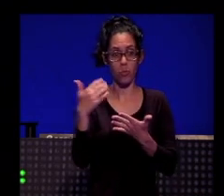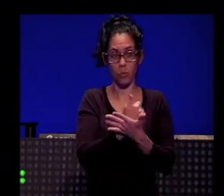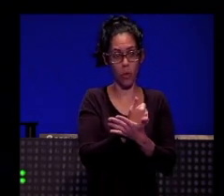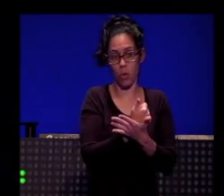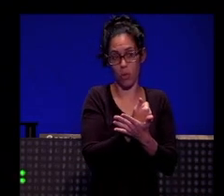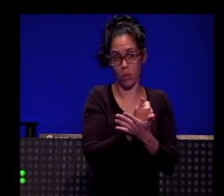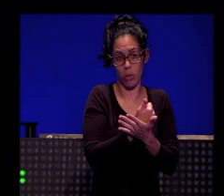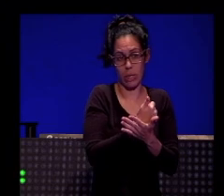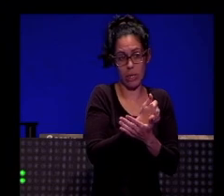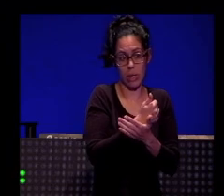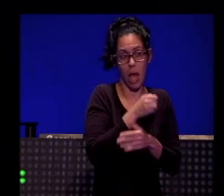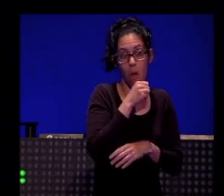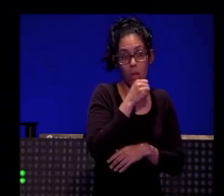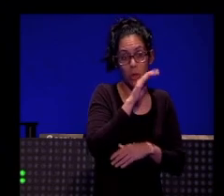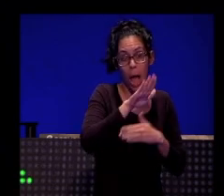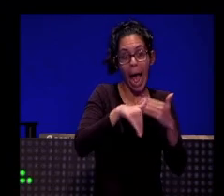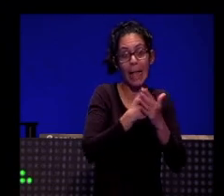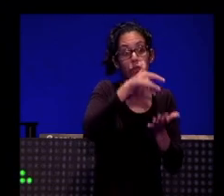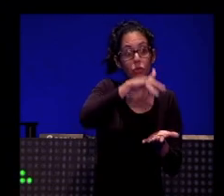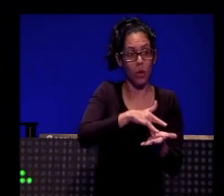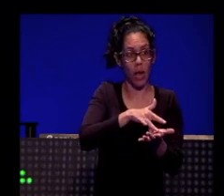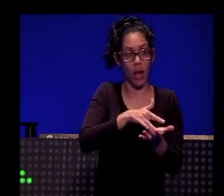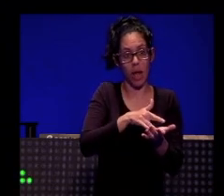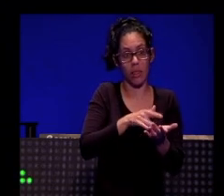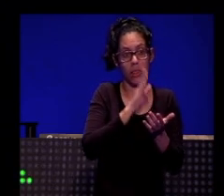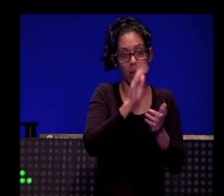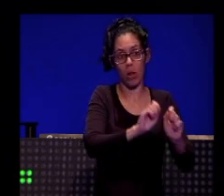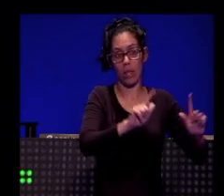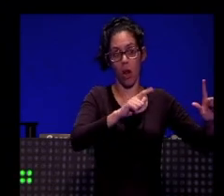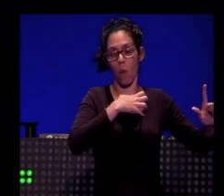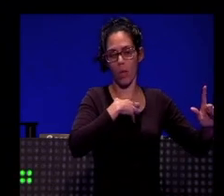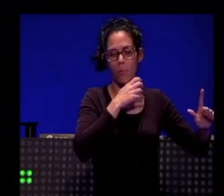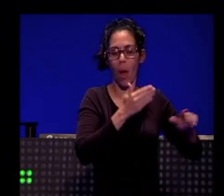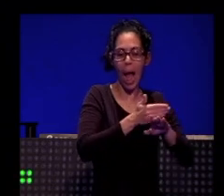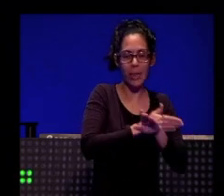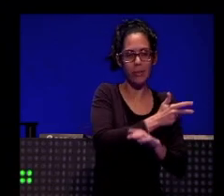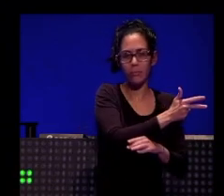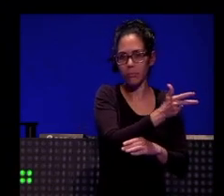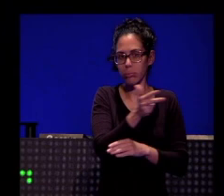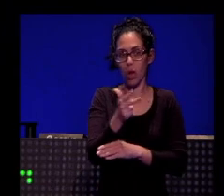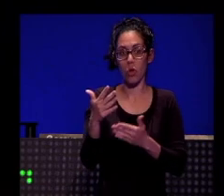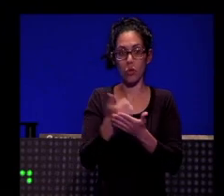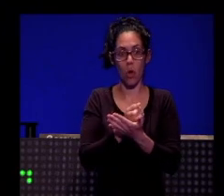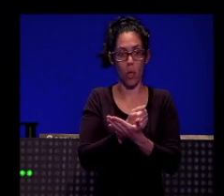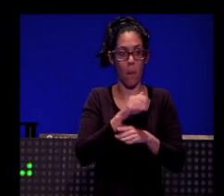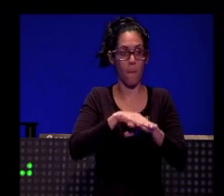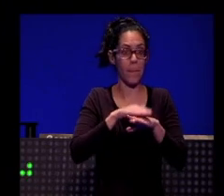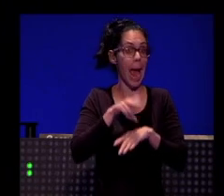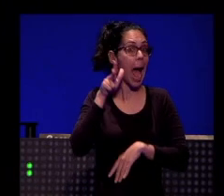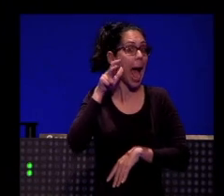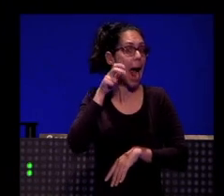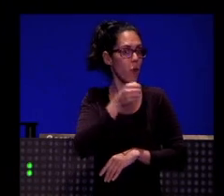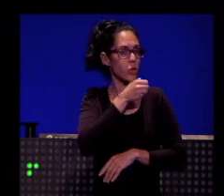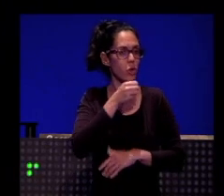emisión de la audición no podíamos emitirlo, pero fue muy satisfactorio también estar en esas audiciones cogiendo